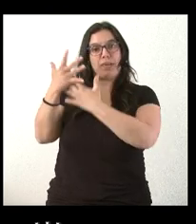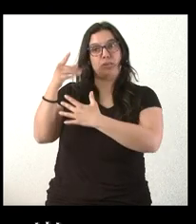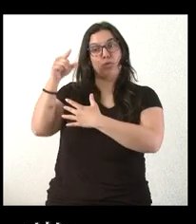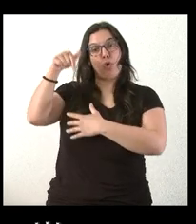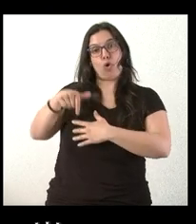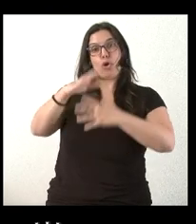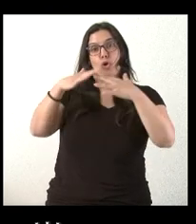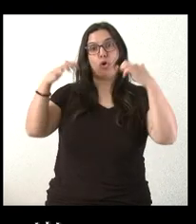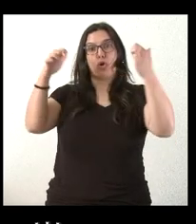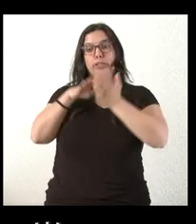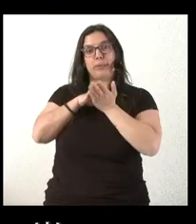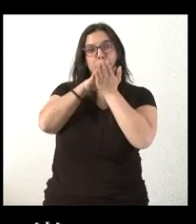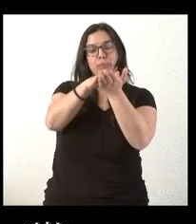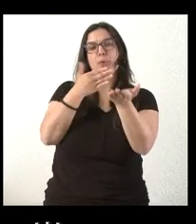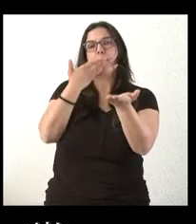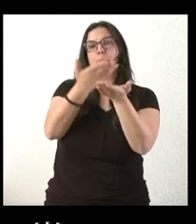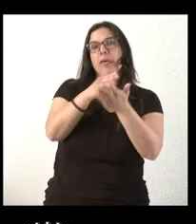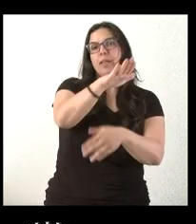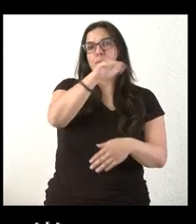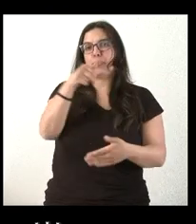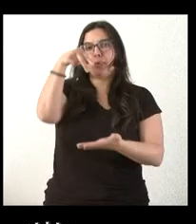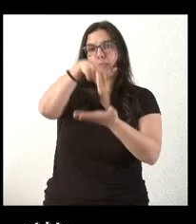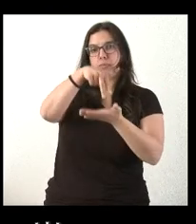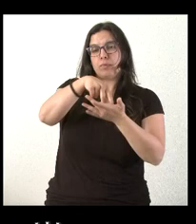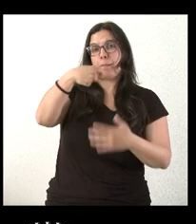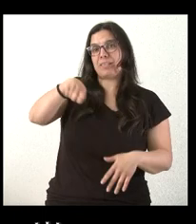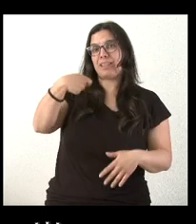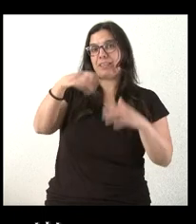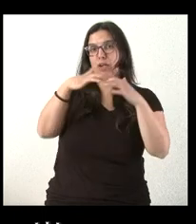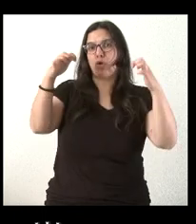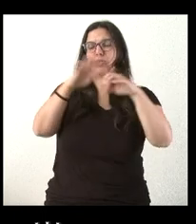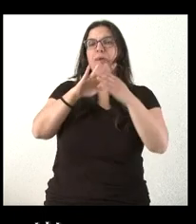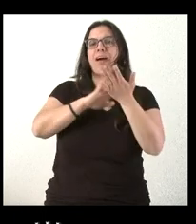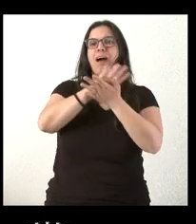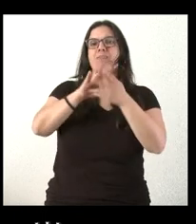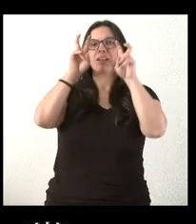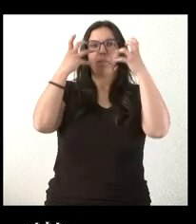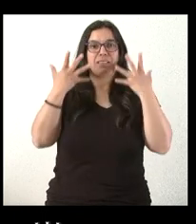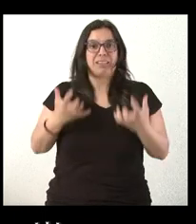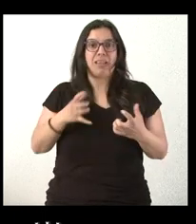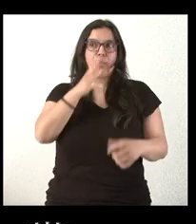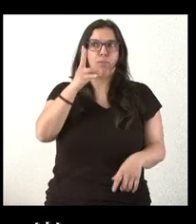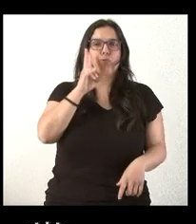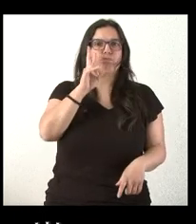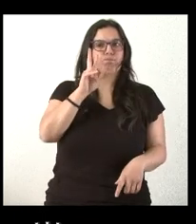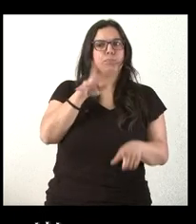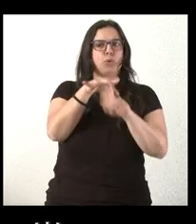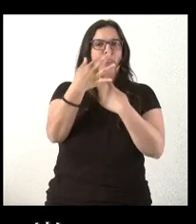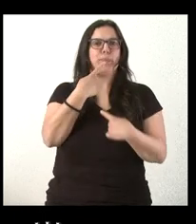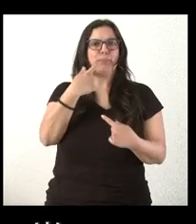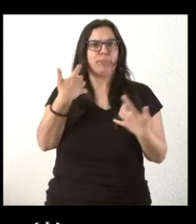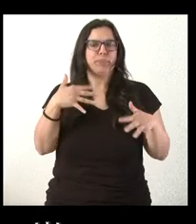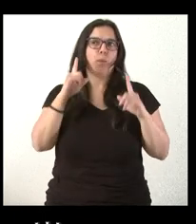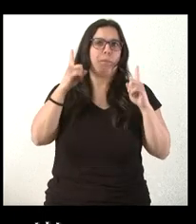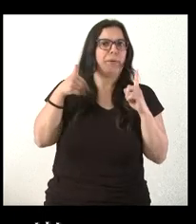las Cortes la petición de comparecencia del presidente para abordar el tema de la sequía, dada las dificultades y las